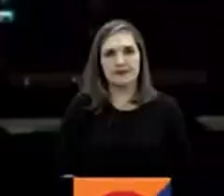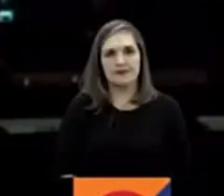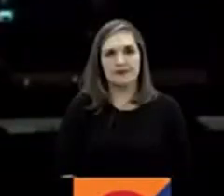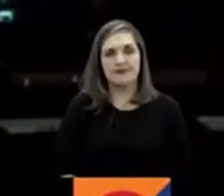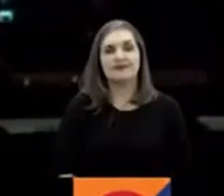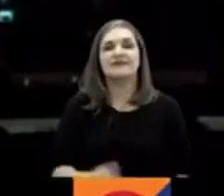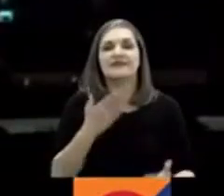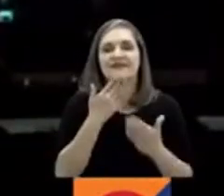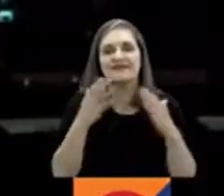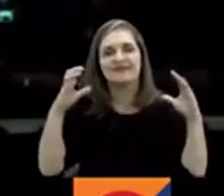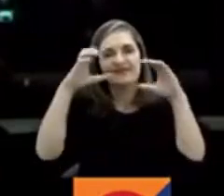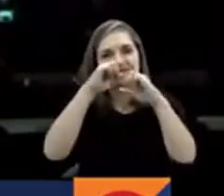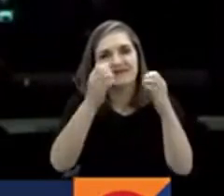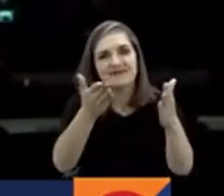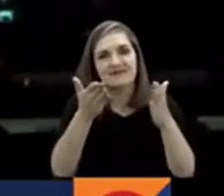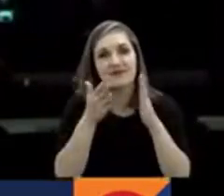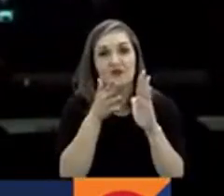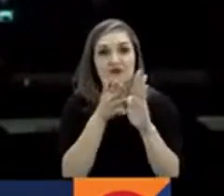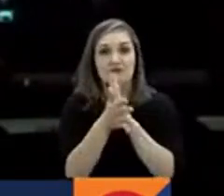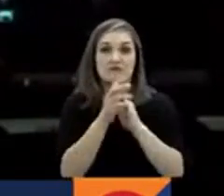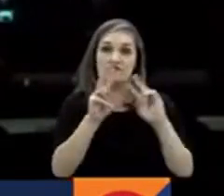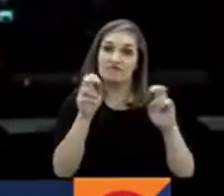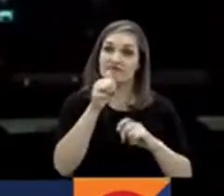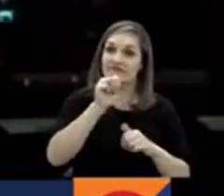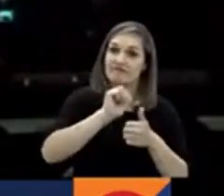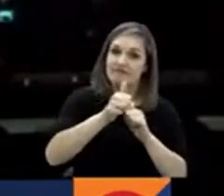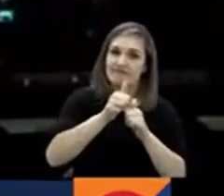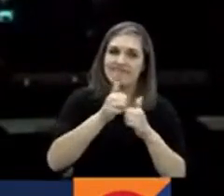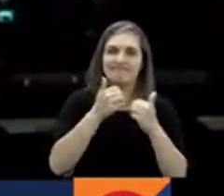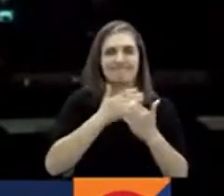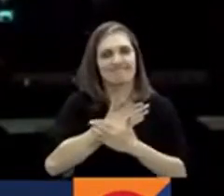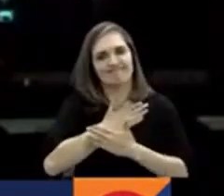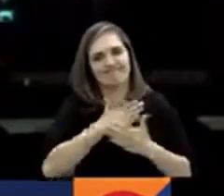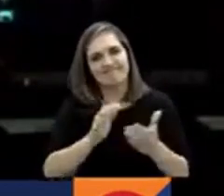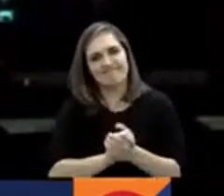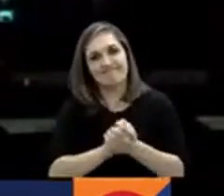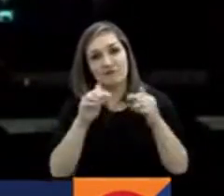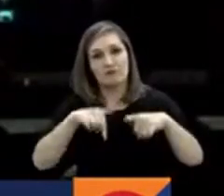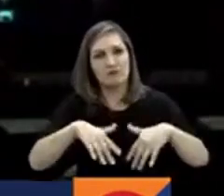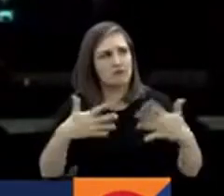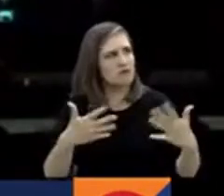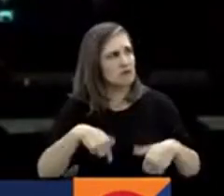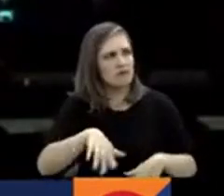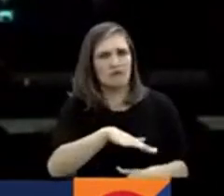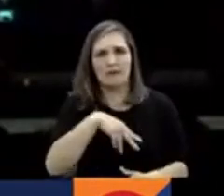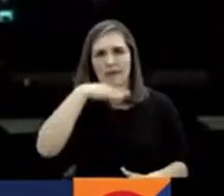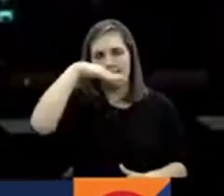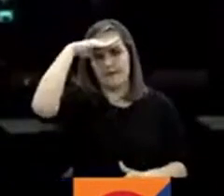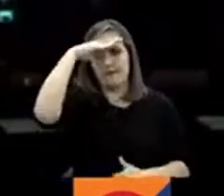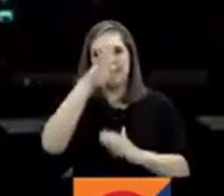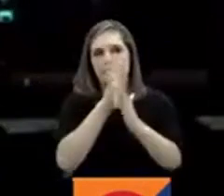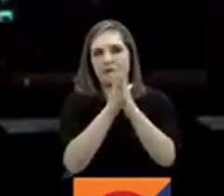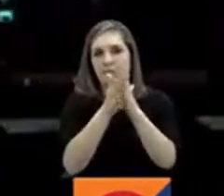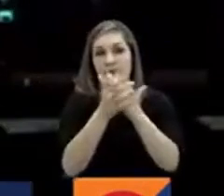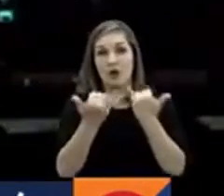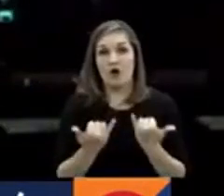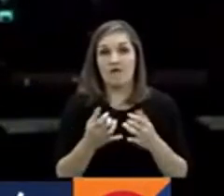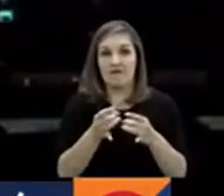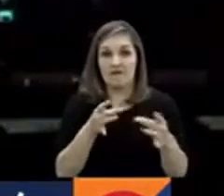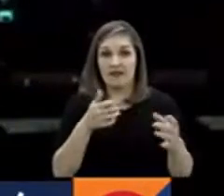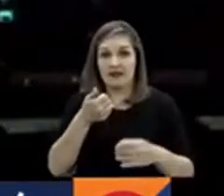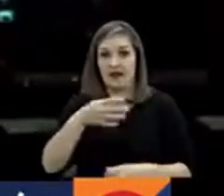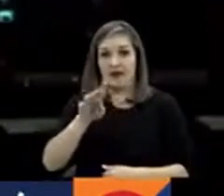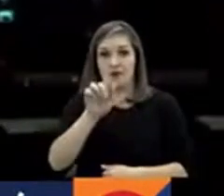Muy buenas noches, bienvenidos a la Información Deportiva. Qué alegría, como siempre, saludarlos desde la ciudad de Medellín. Pues miren, hoy es 14 de febrero y